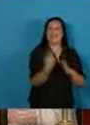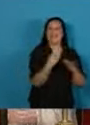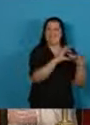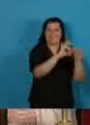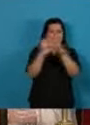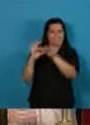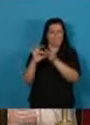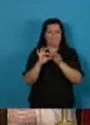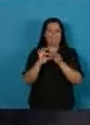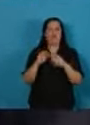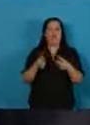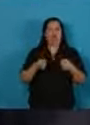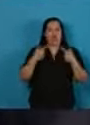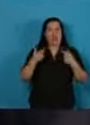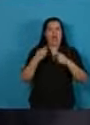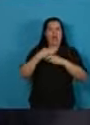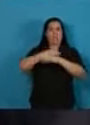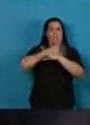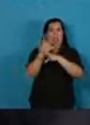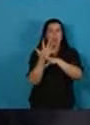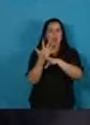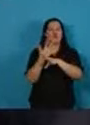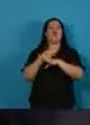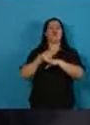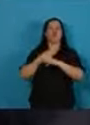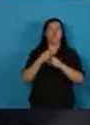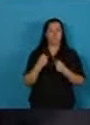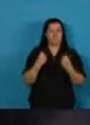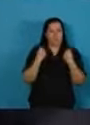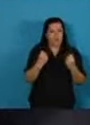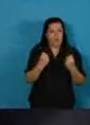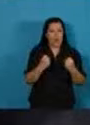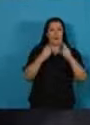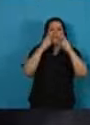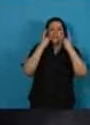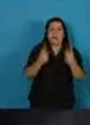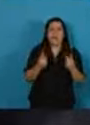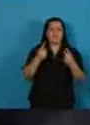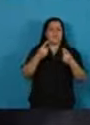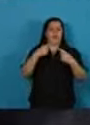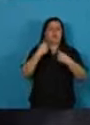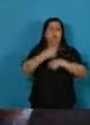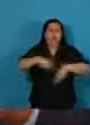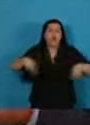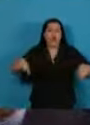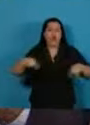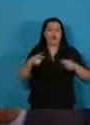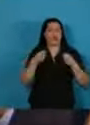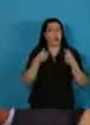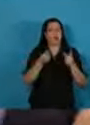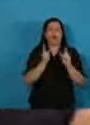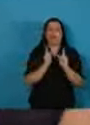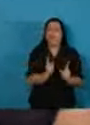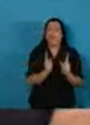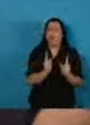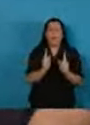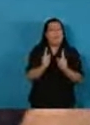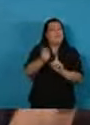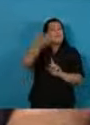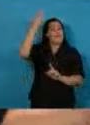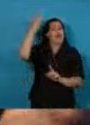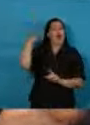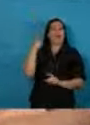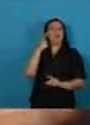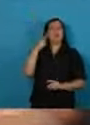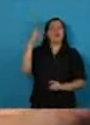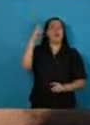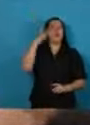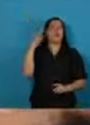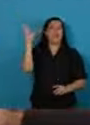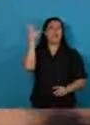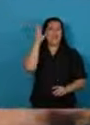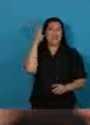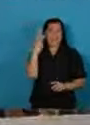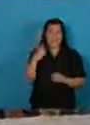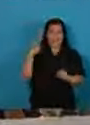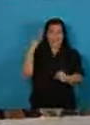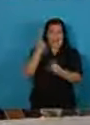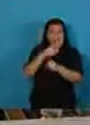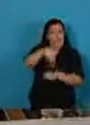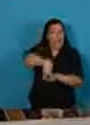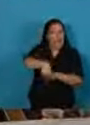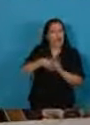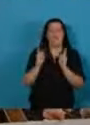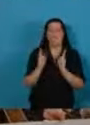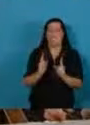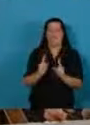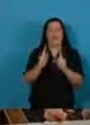robustecer el Mercosur y la integración regional en continuidad con el proceso iniciado en 1983 y